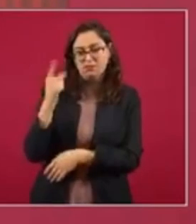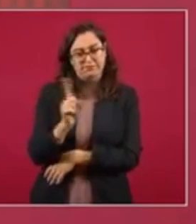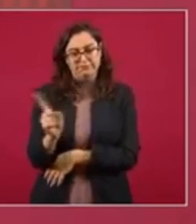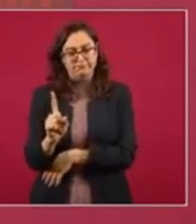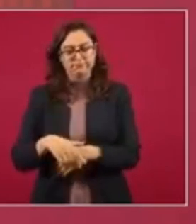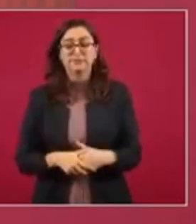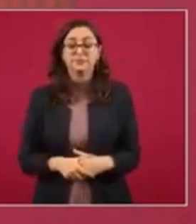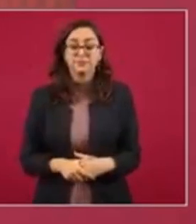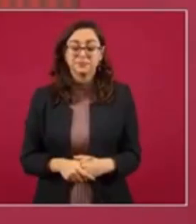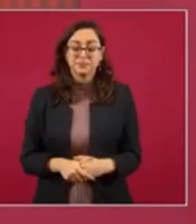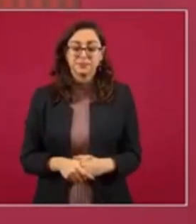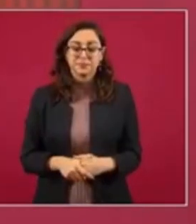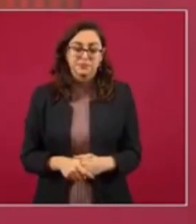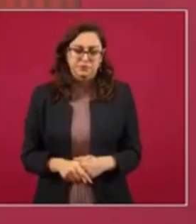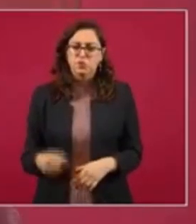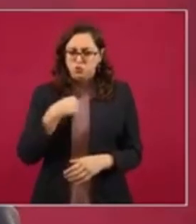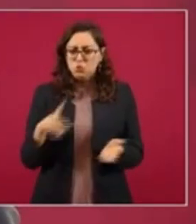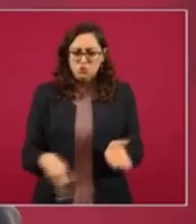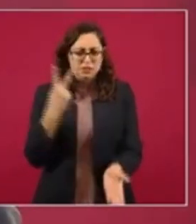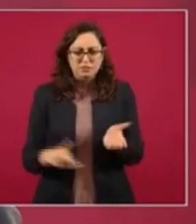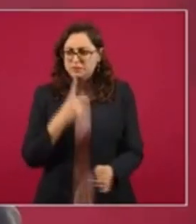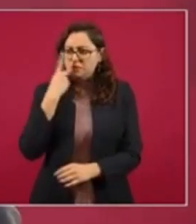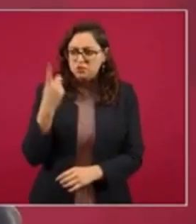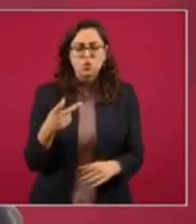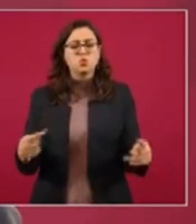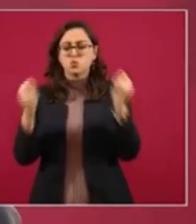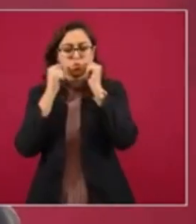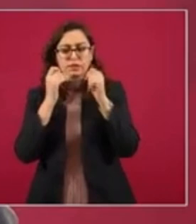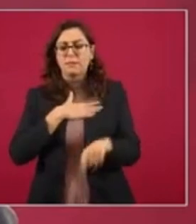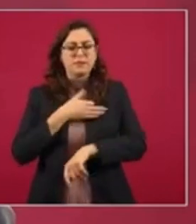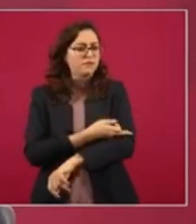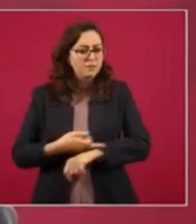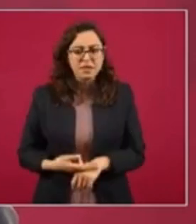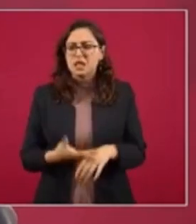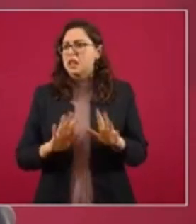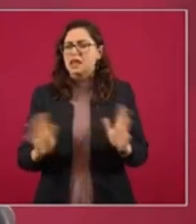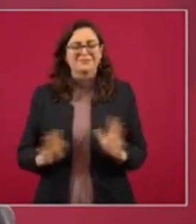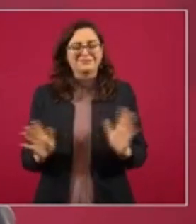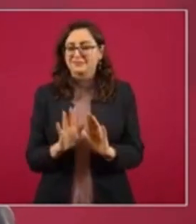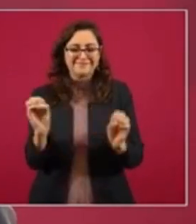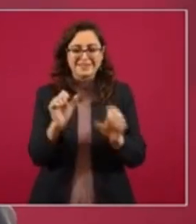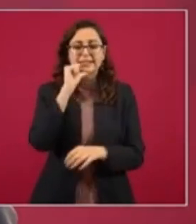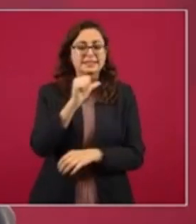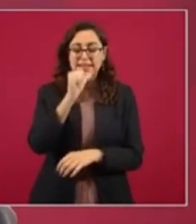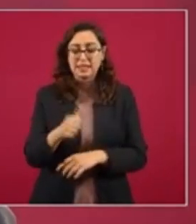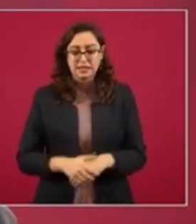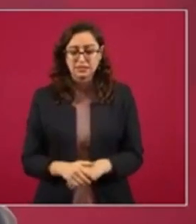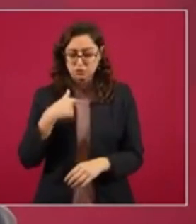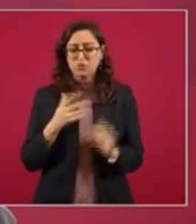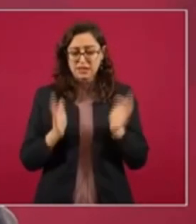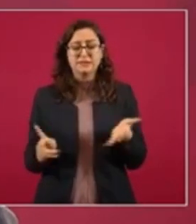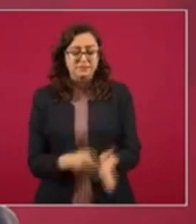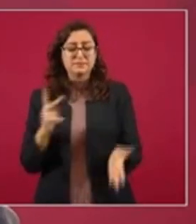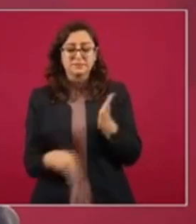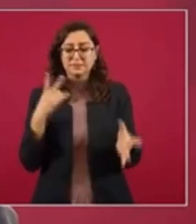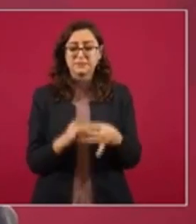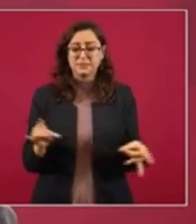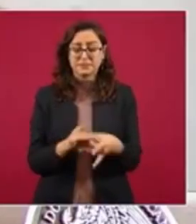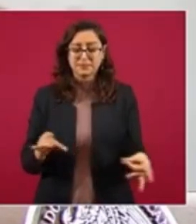Entonces se ha dicho que aunque se trate de familiares, no va a haber corrupción, no va haber influyentismo, nada que